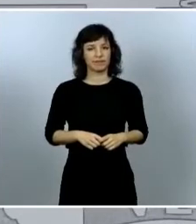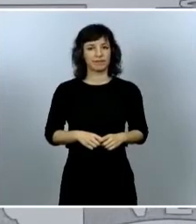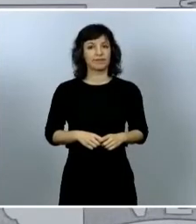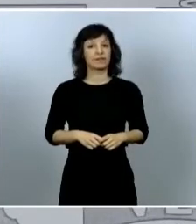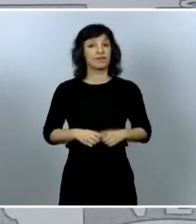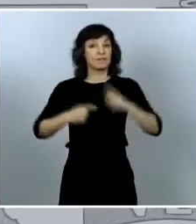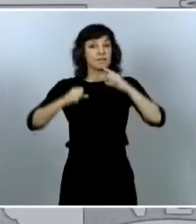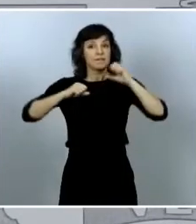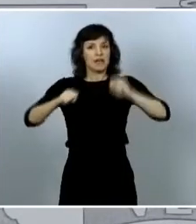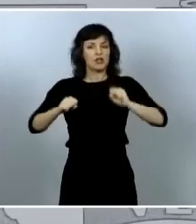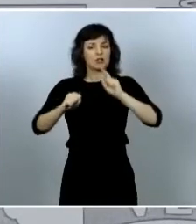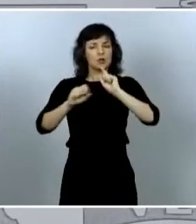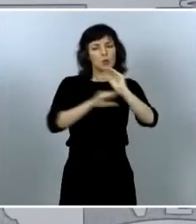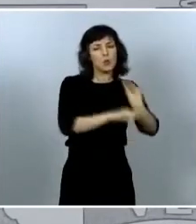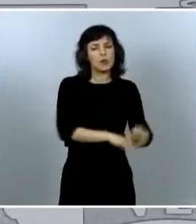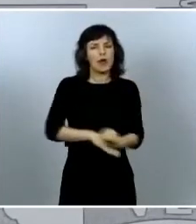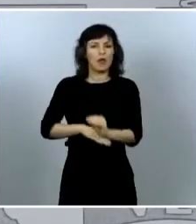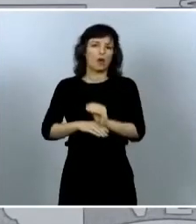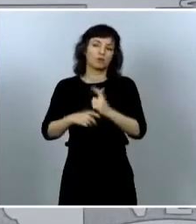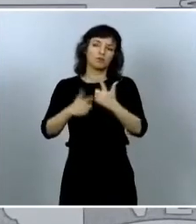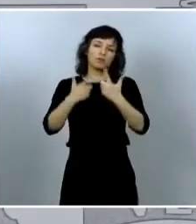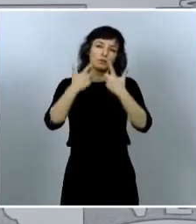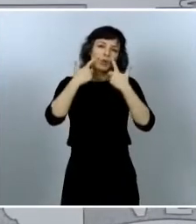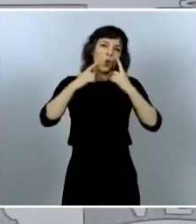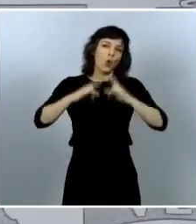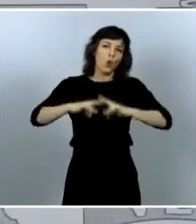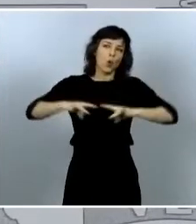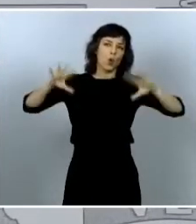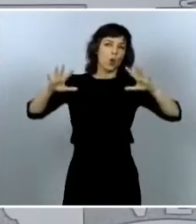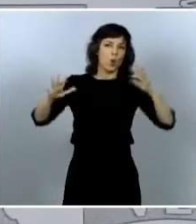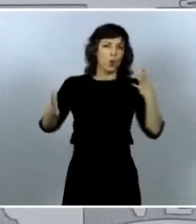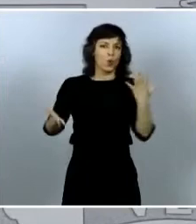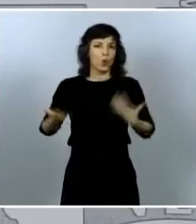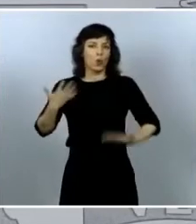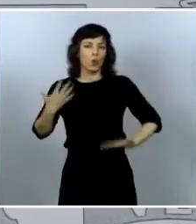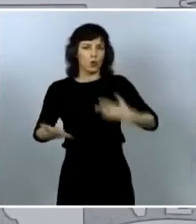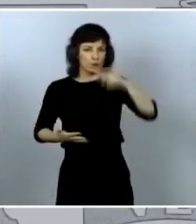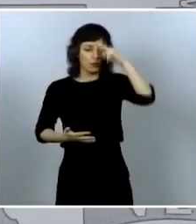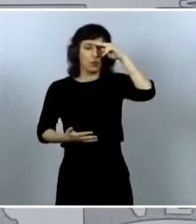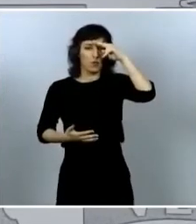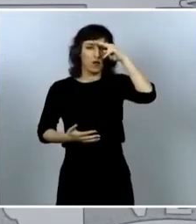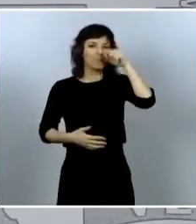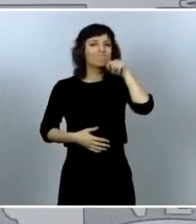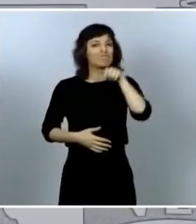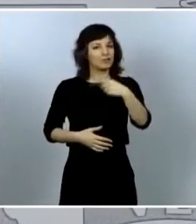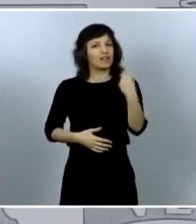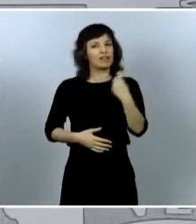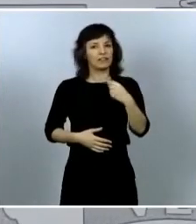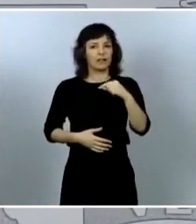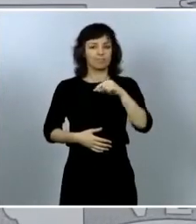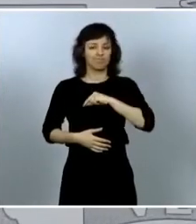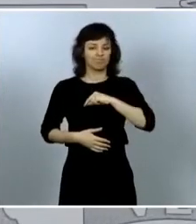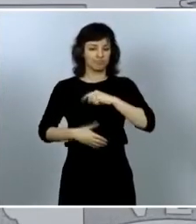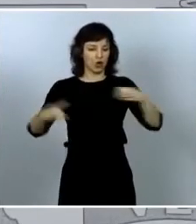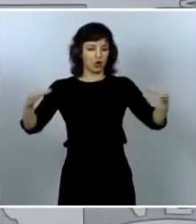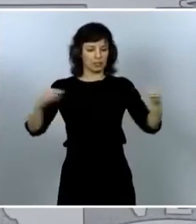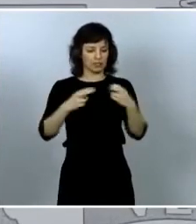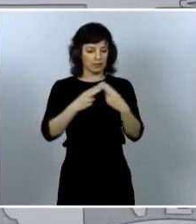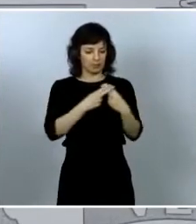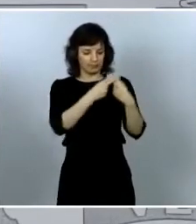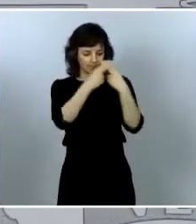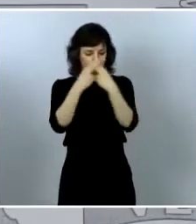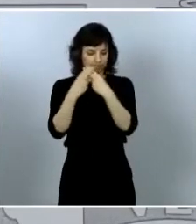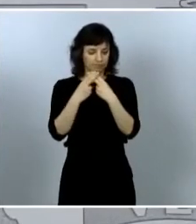en ese punto se impone un examen de conciencia colectivo acerca de las condiciones en que son atendidos y cuidados